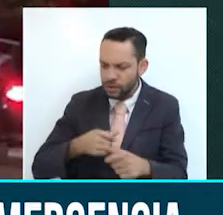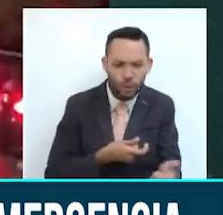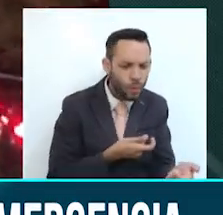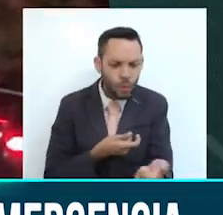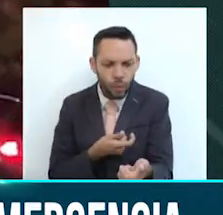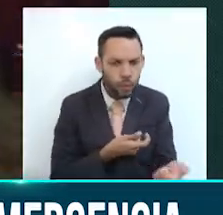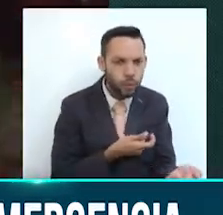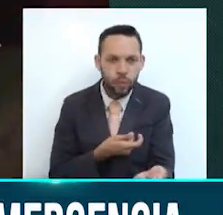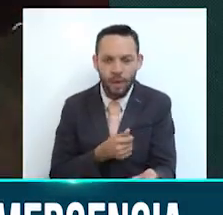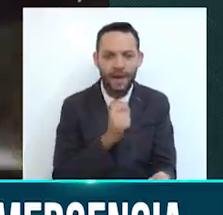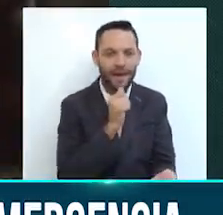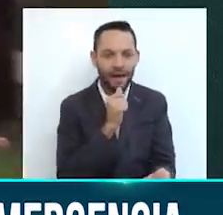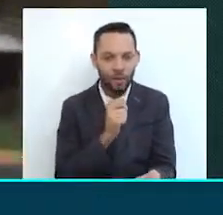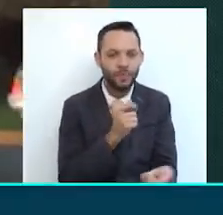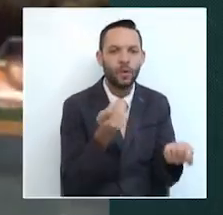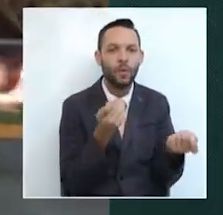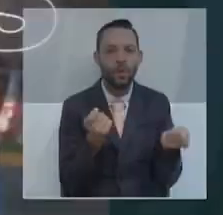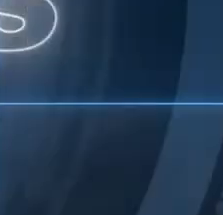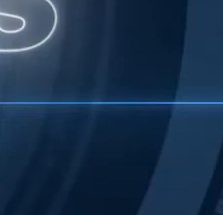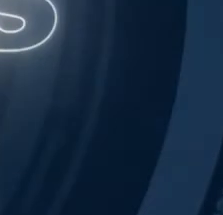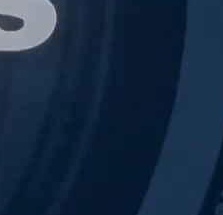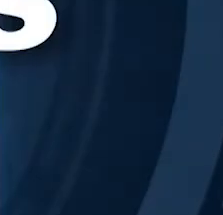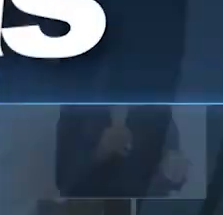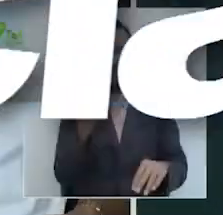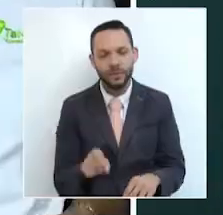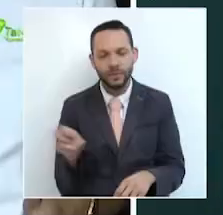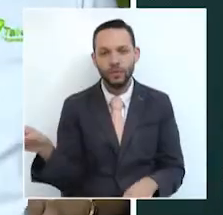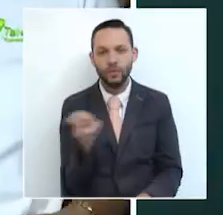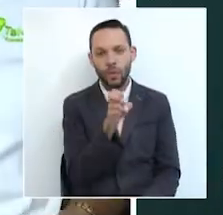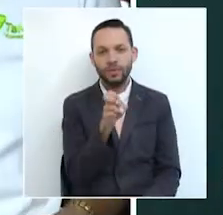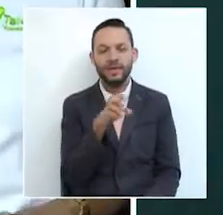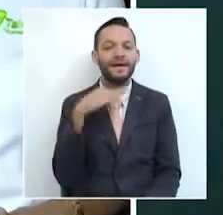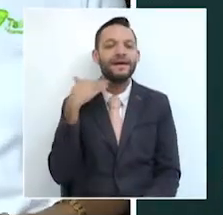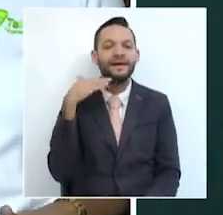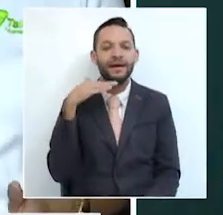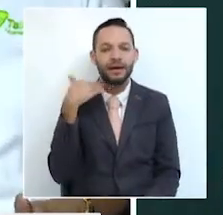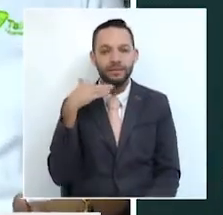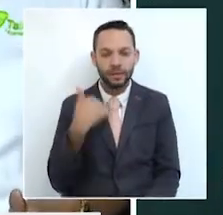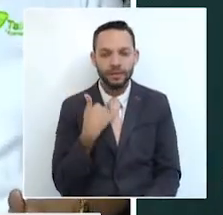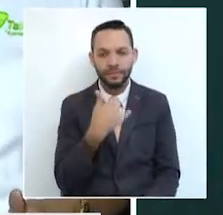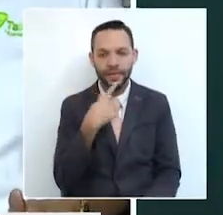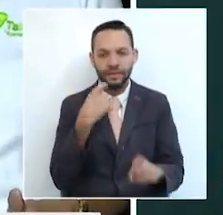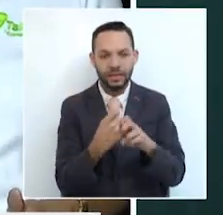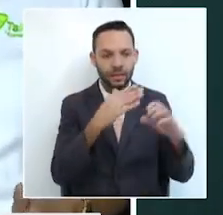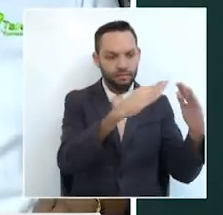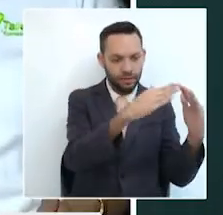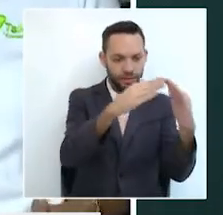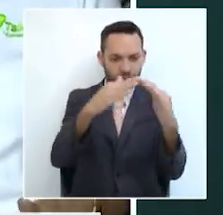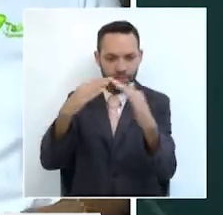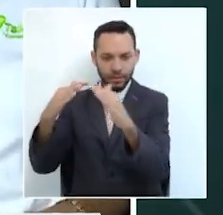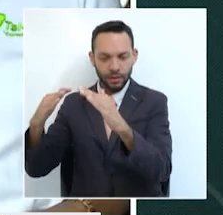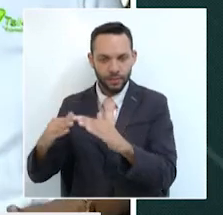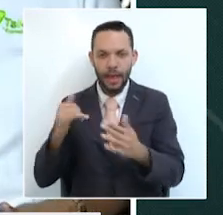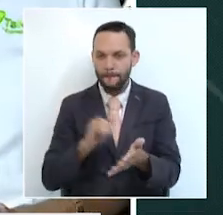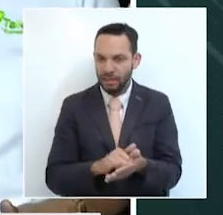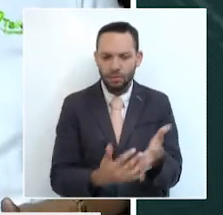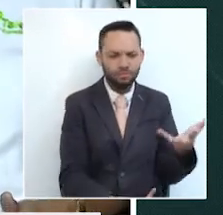esta emergencia. Repetimos entonces al norte de la ciudad de Armenia, en este asentamiento, viviendas subnormales que pues son consumidas